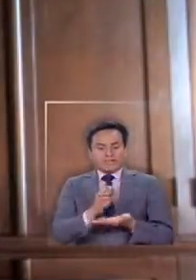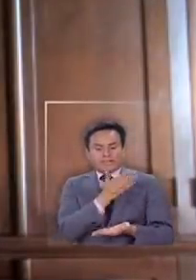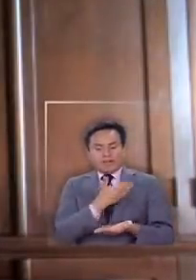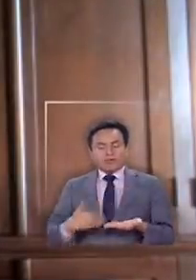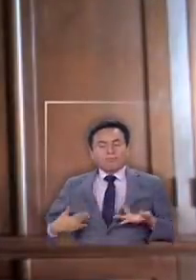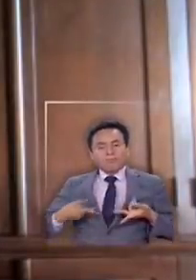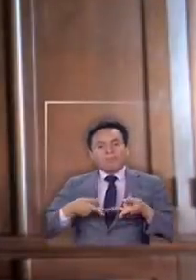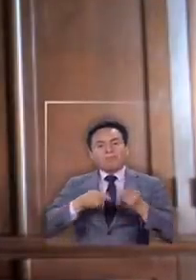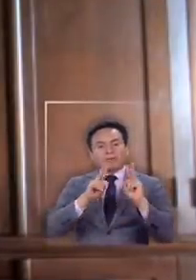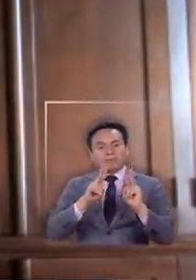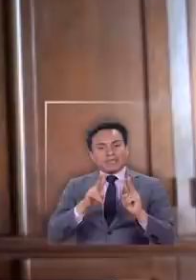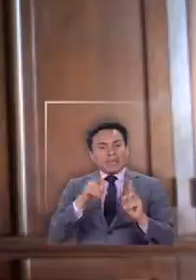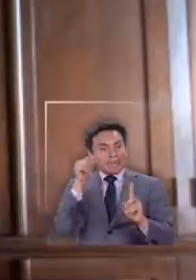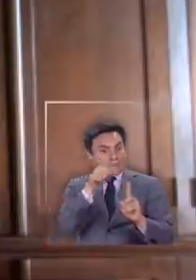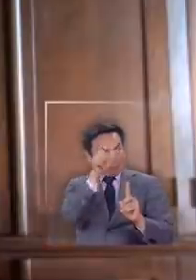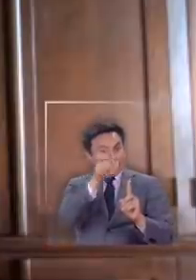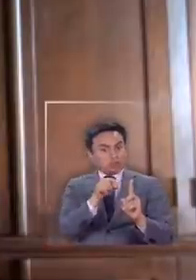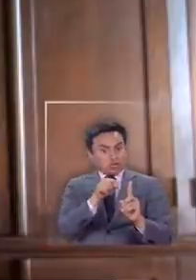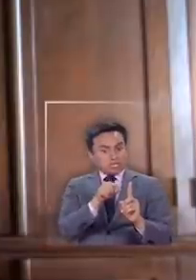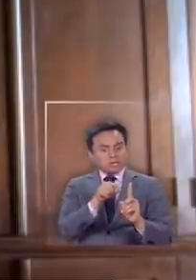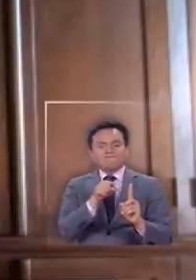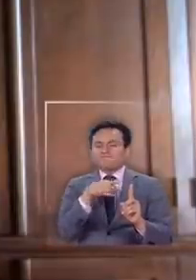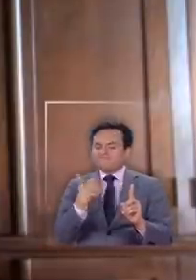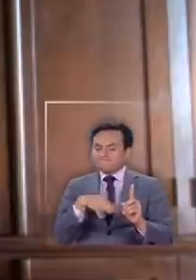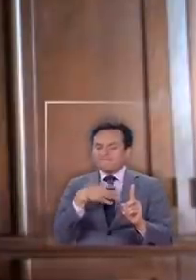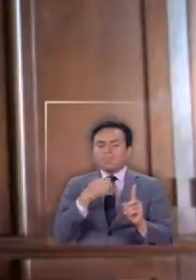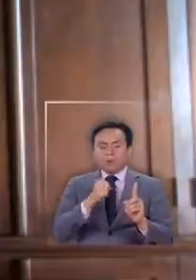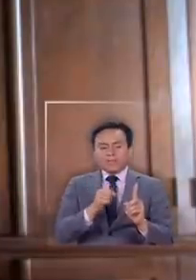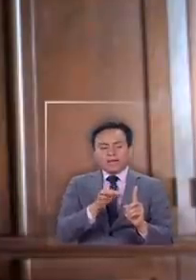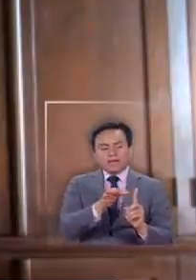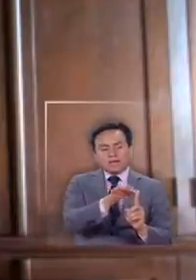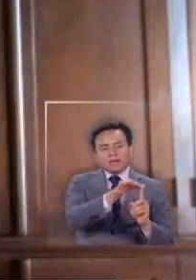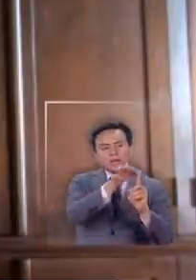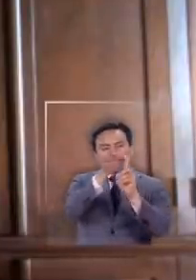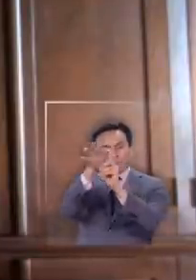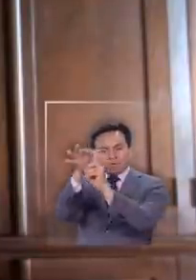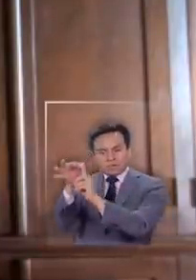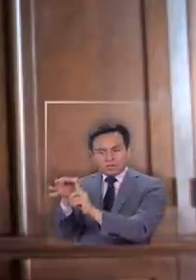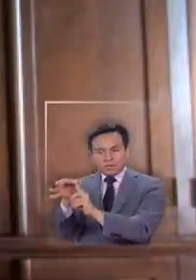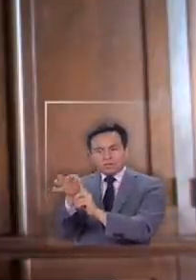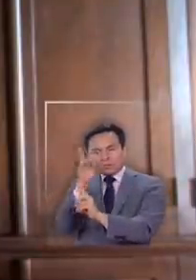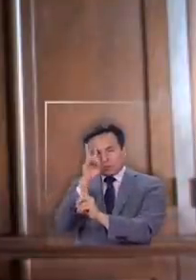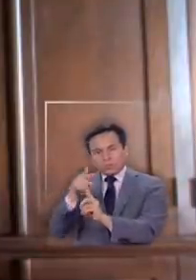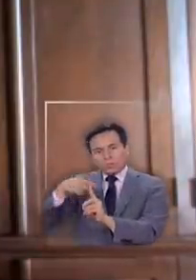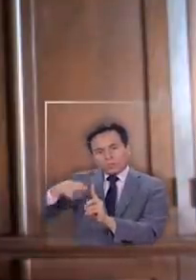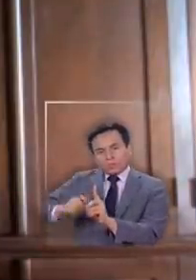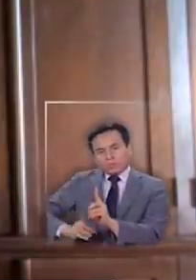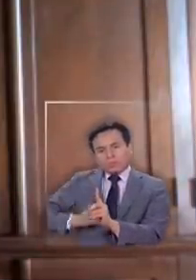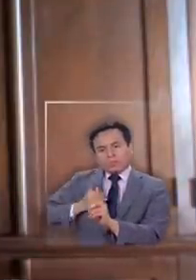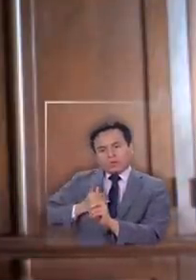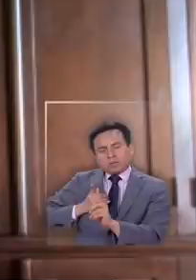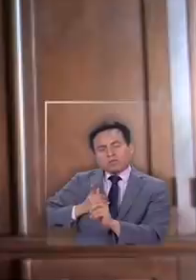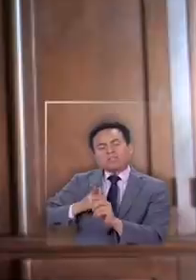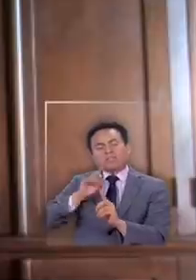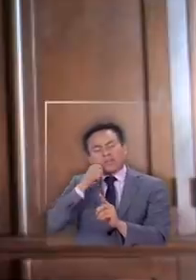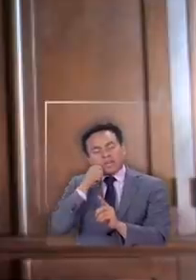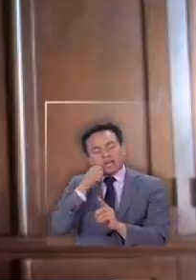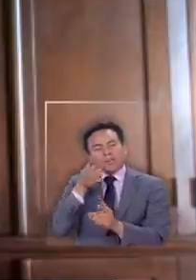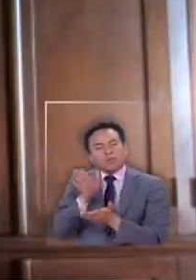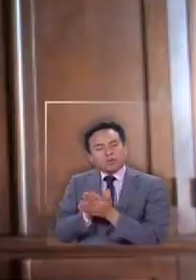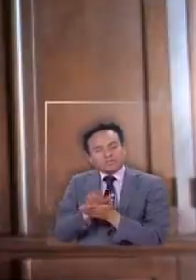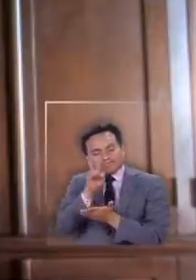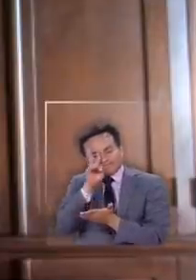permitir que esa persona pueda morir con dignidad y si eso significa